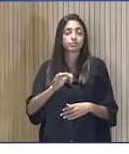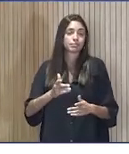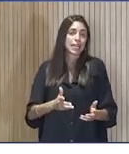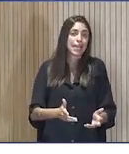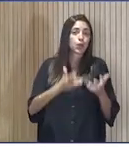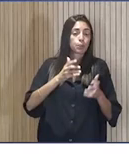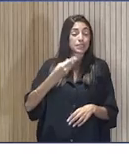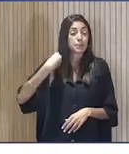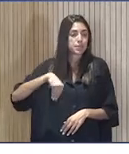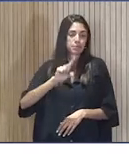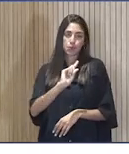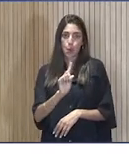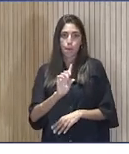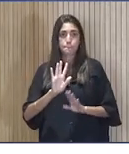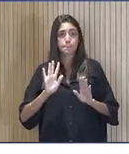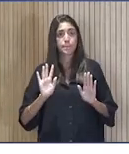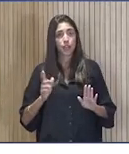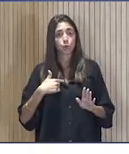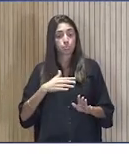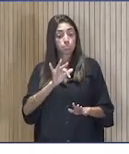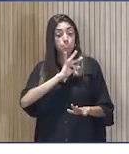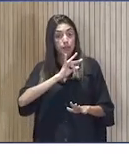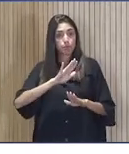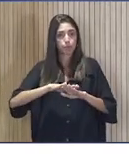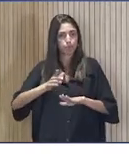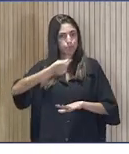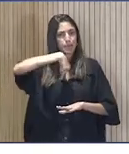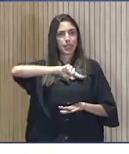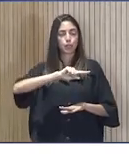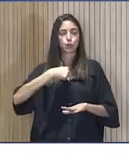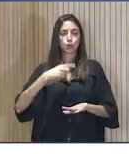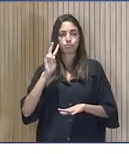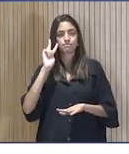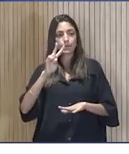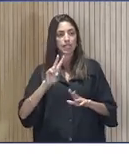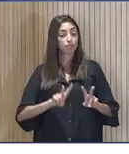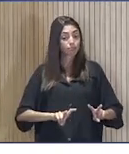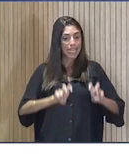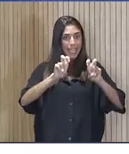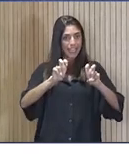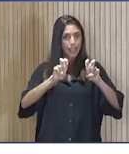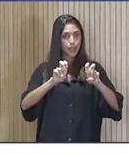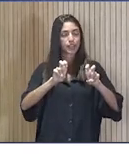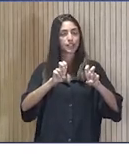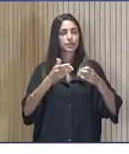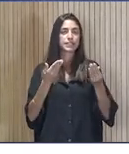el premio es para nosotros, el ver que estas iniciativas son